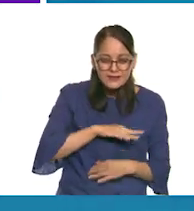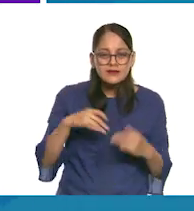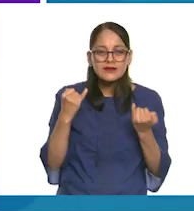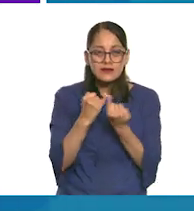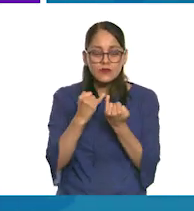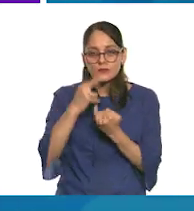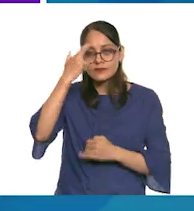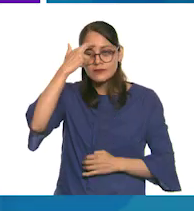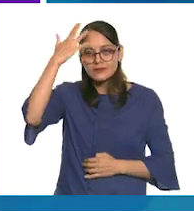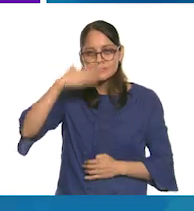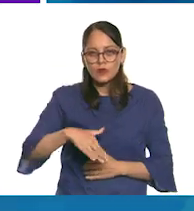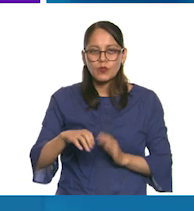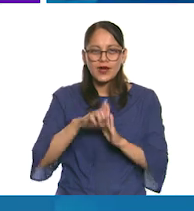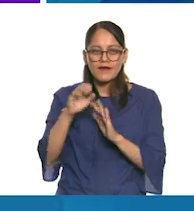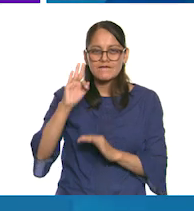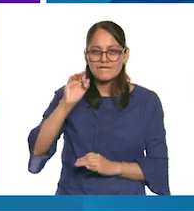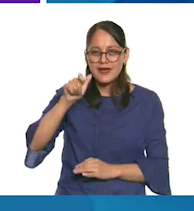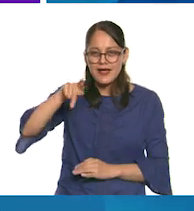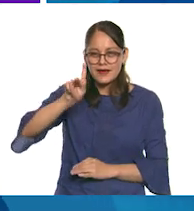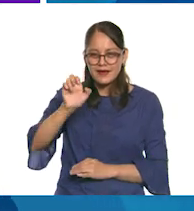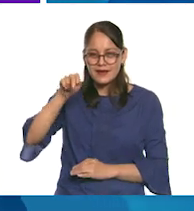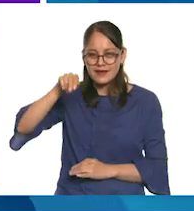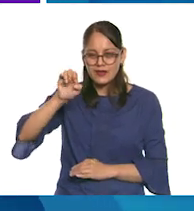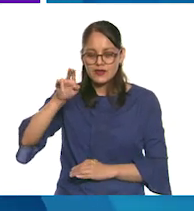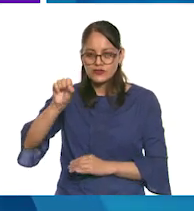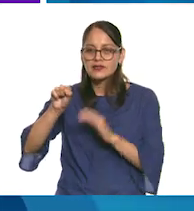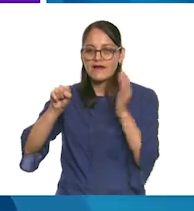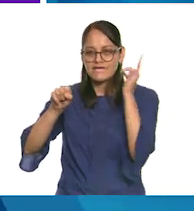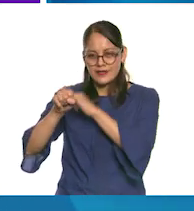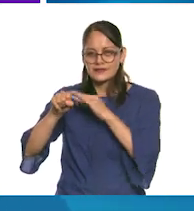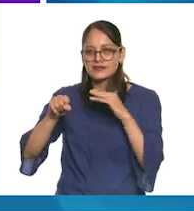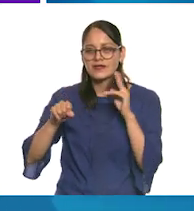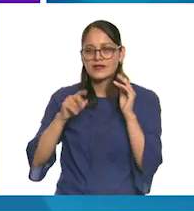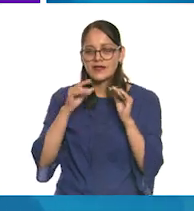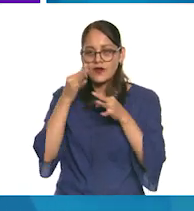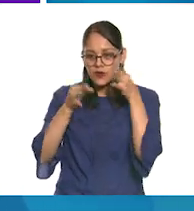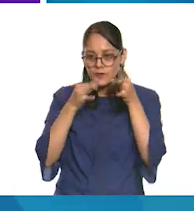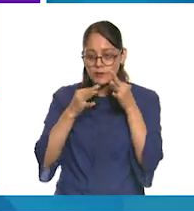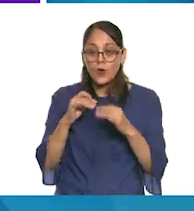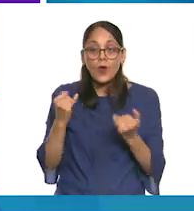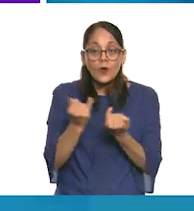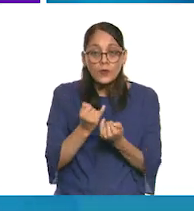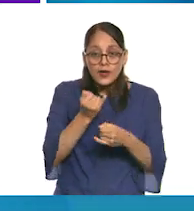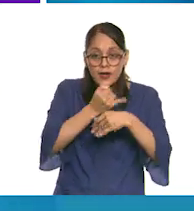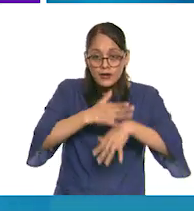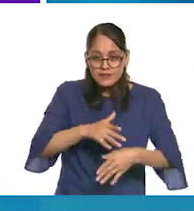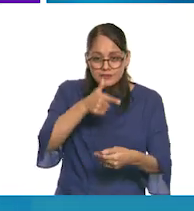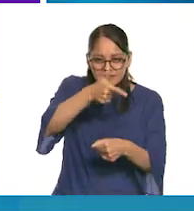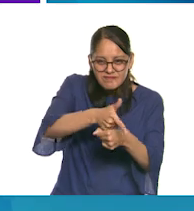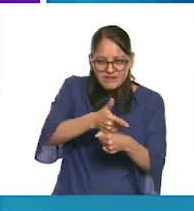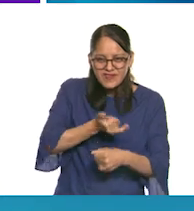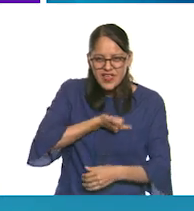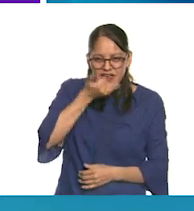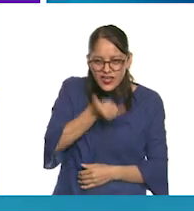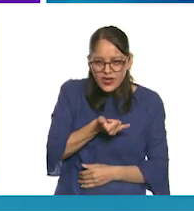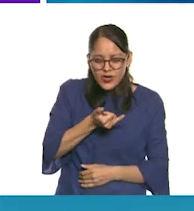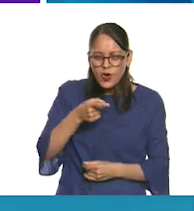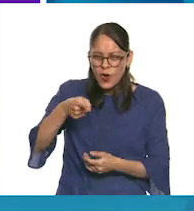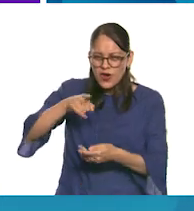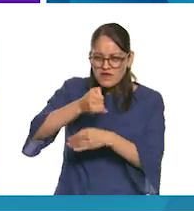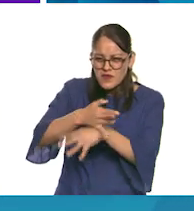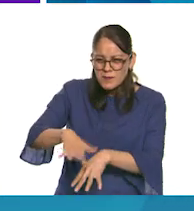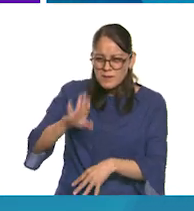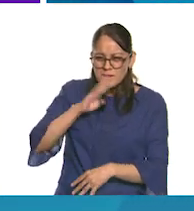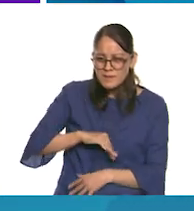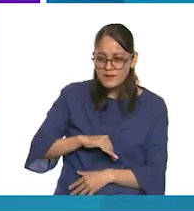conocidas como fake news? ¿O alguna vez te has encontrado con datos erróneos o información sospechosa en Internet? Pues